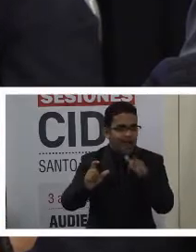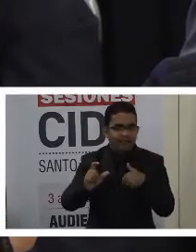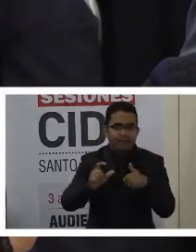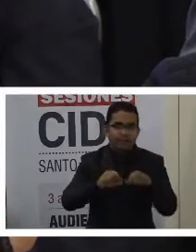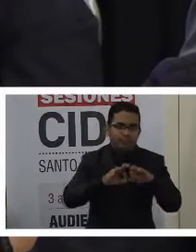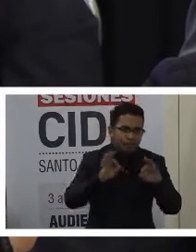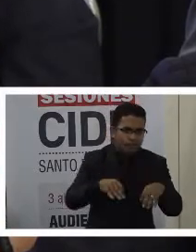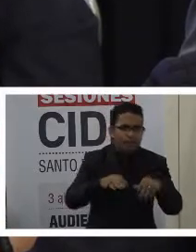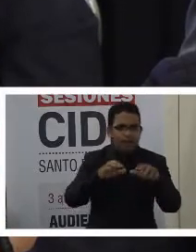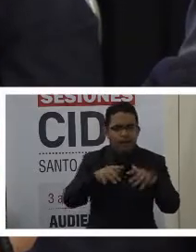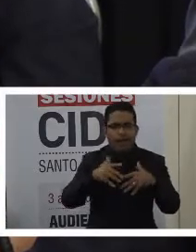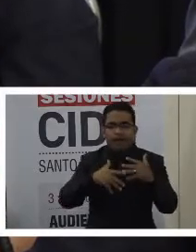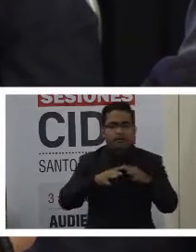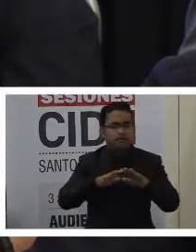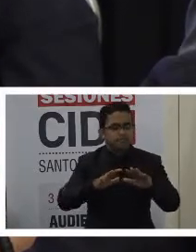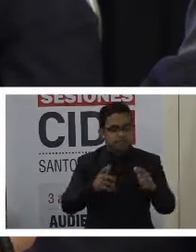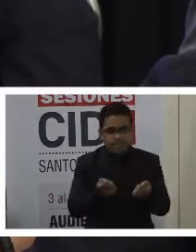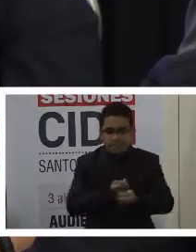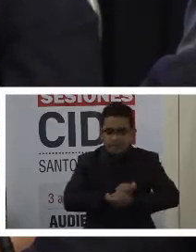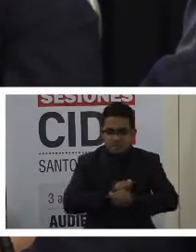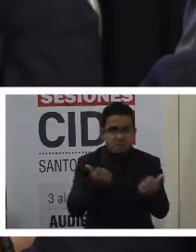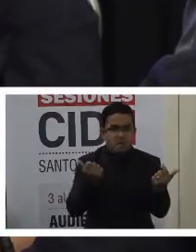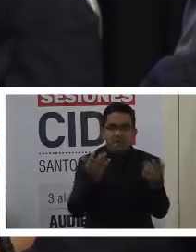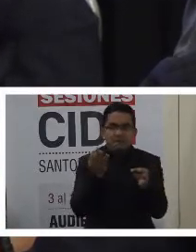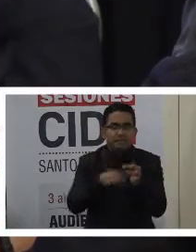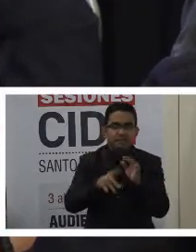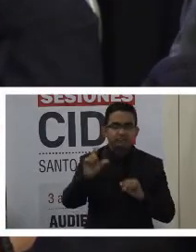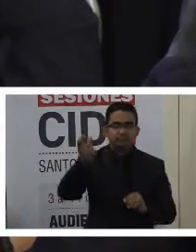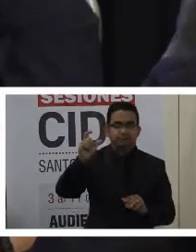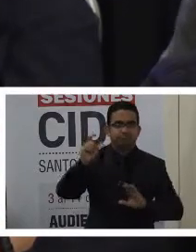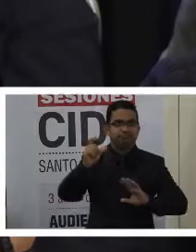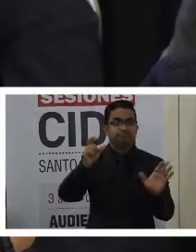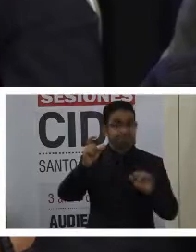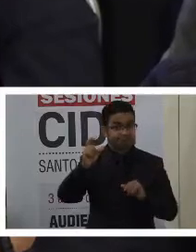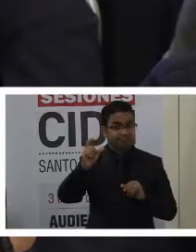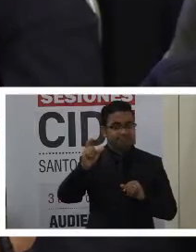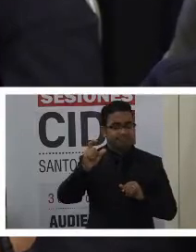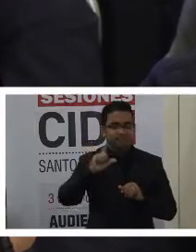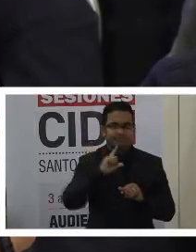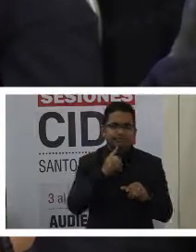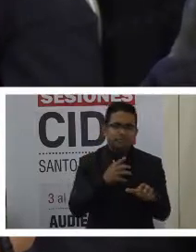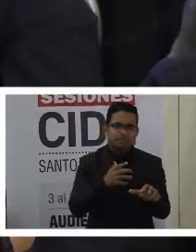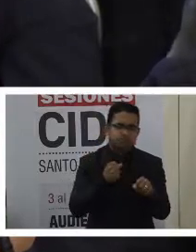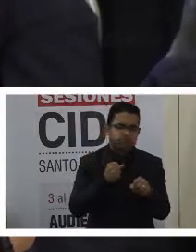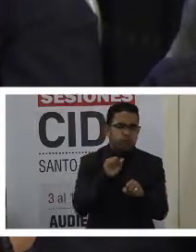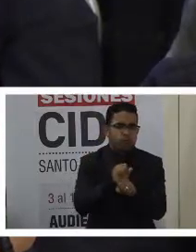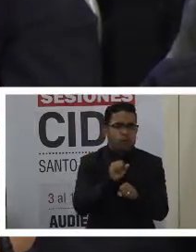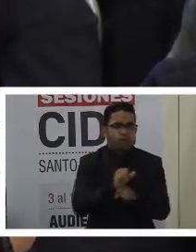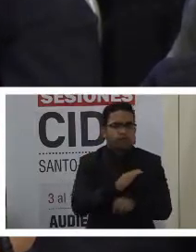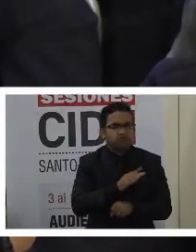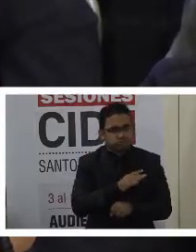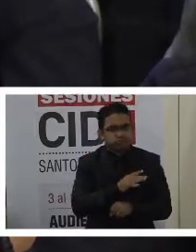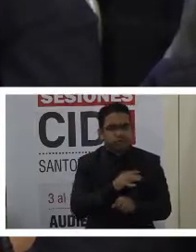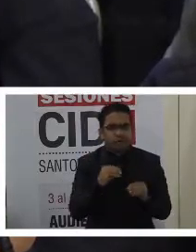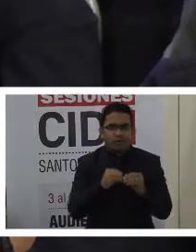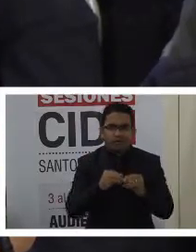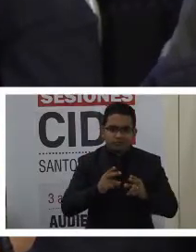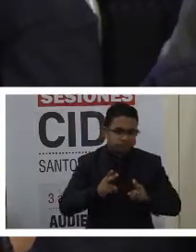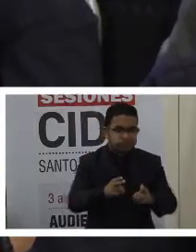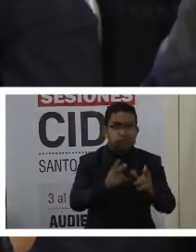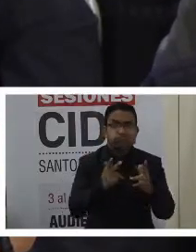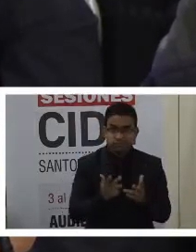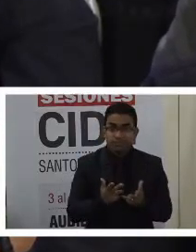alguno, sin gestor de ninguna naturaleza. Es un mecanismo que busca hacer más efectiva